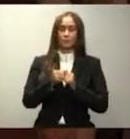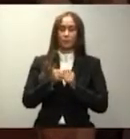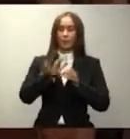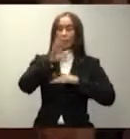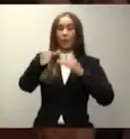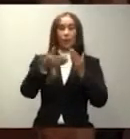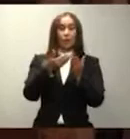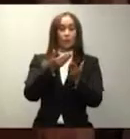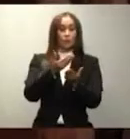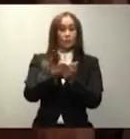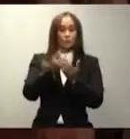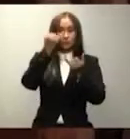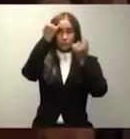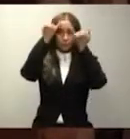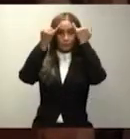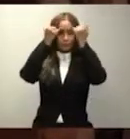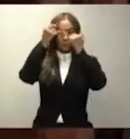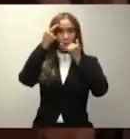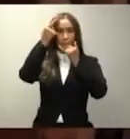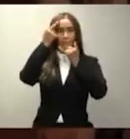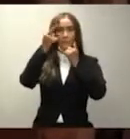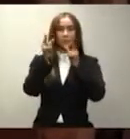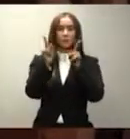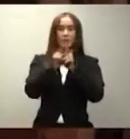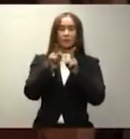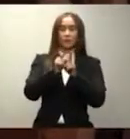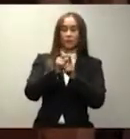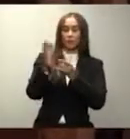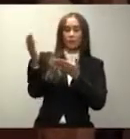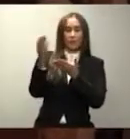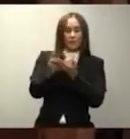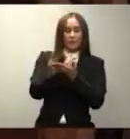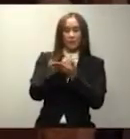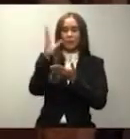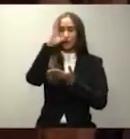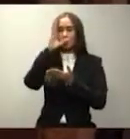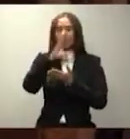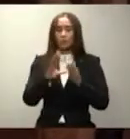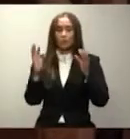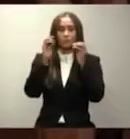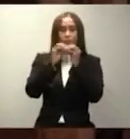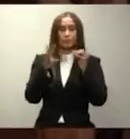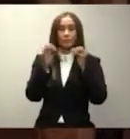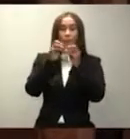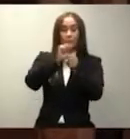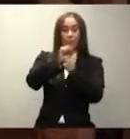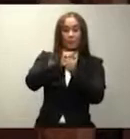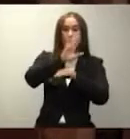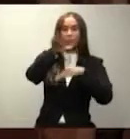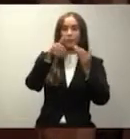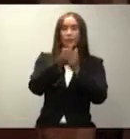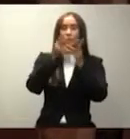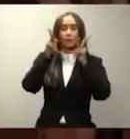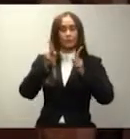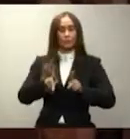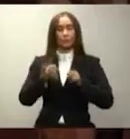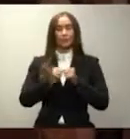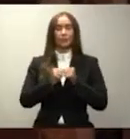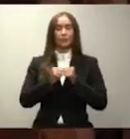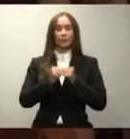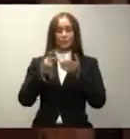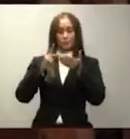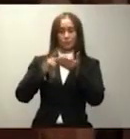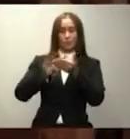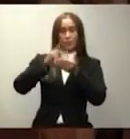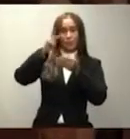acciones pensando también en recuperar y crear más empleo para los dominicanos. Están en marcha planes educativos,